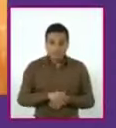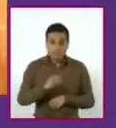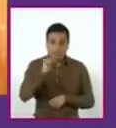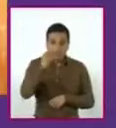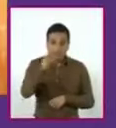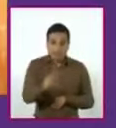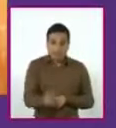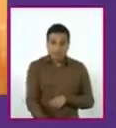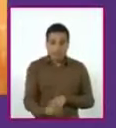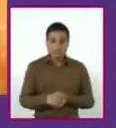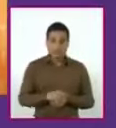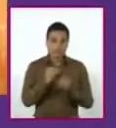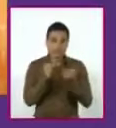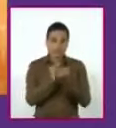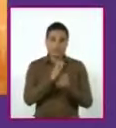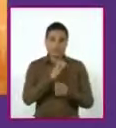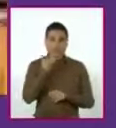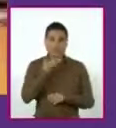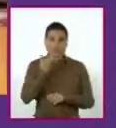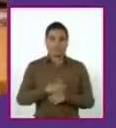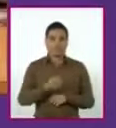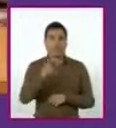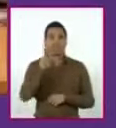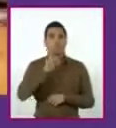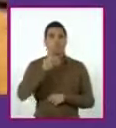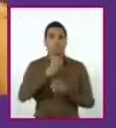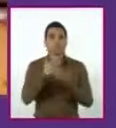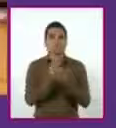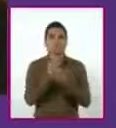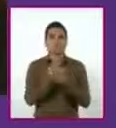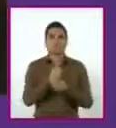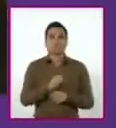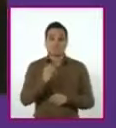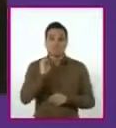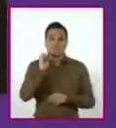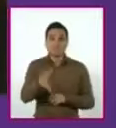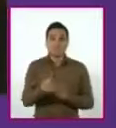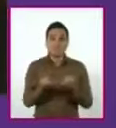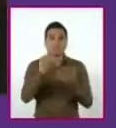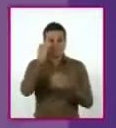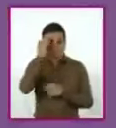si calculamos cuánto tarda en caer la botella? Va, ok. Por ejemplo, ahorita que le vas a tirar.